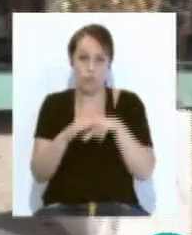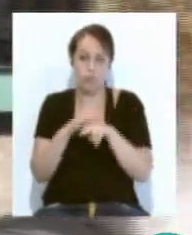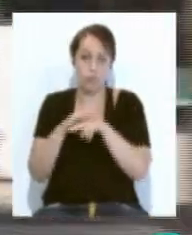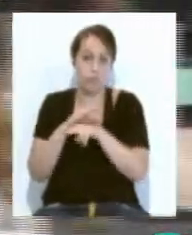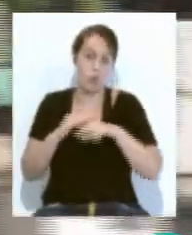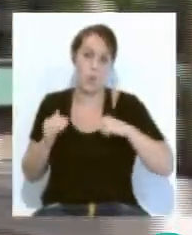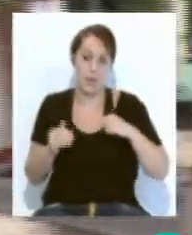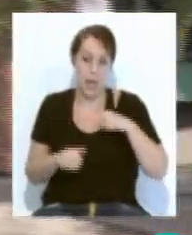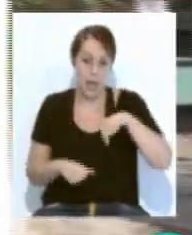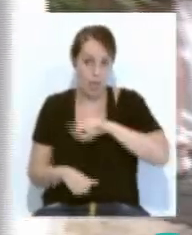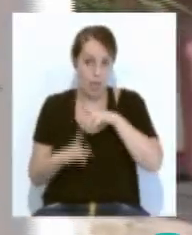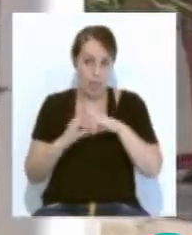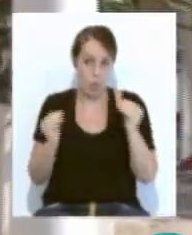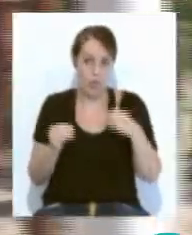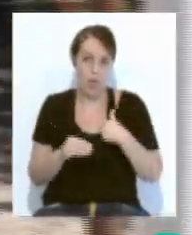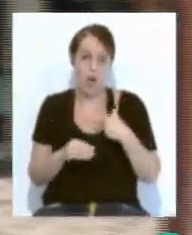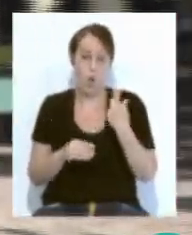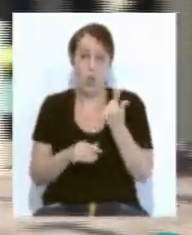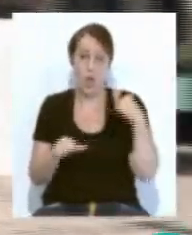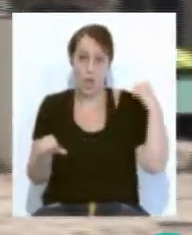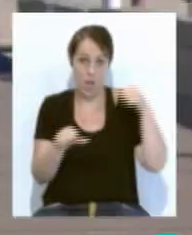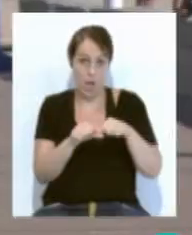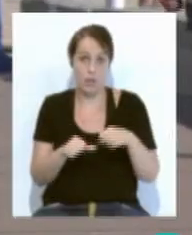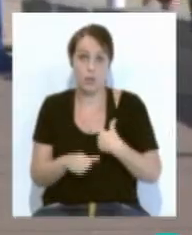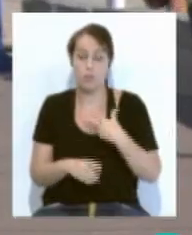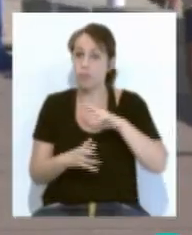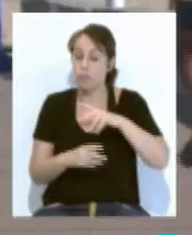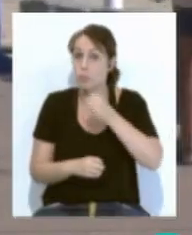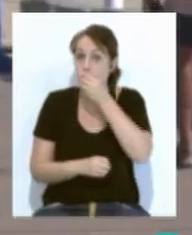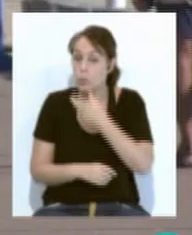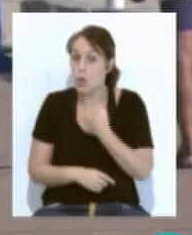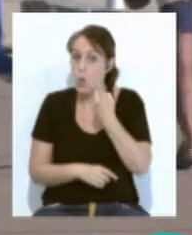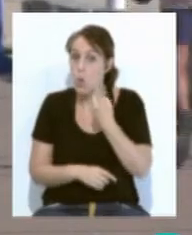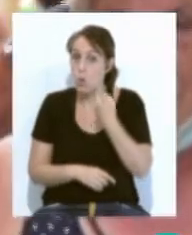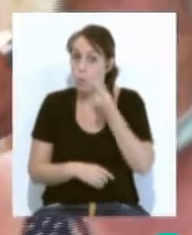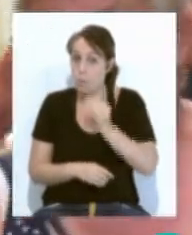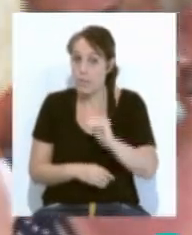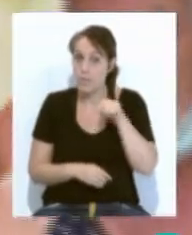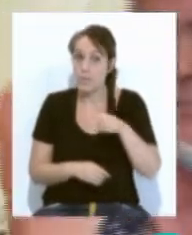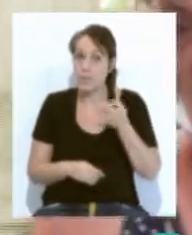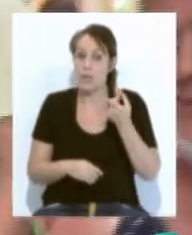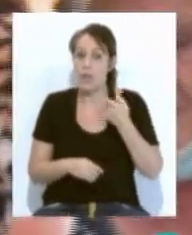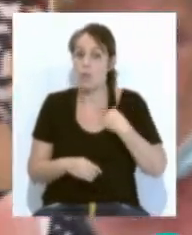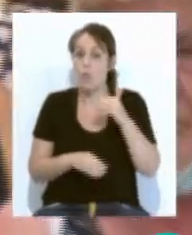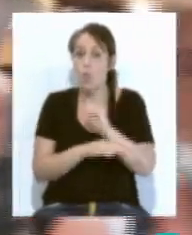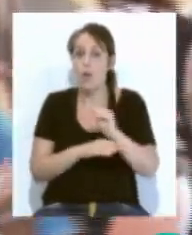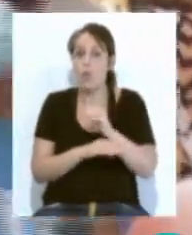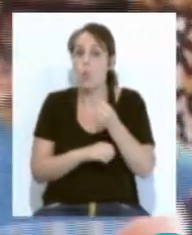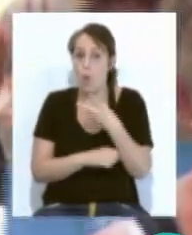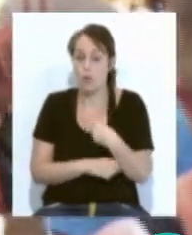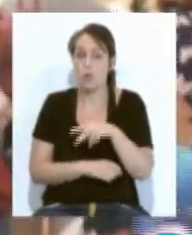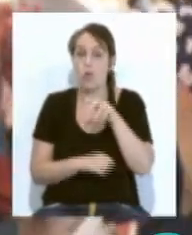hospitales andaluces en el último día. Las buenas noticias llegan una vez más en el registro de personas curadas con